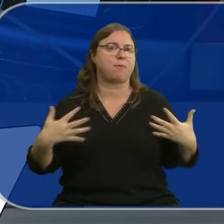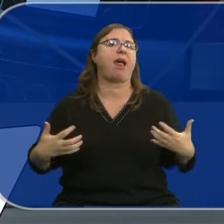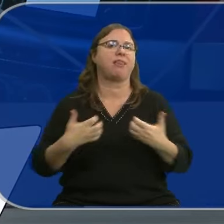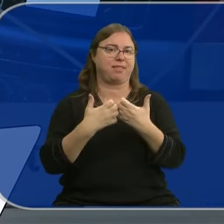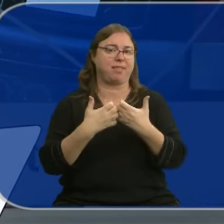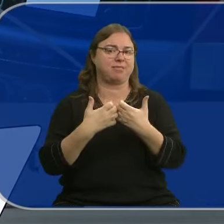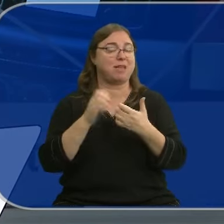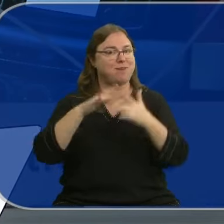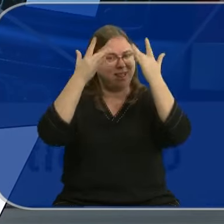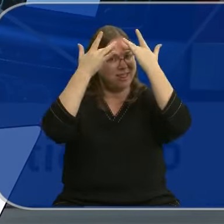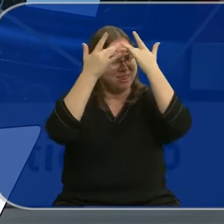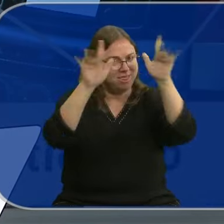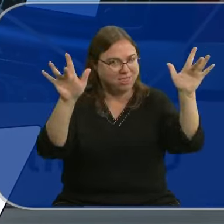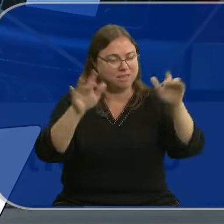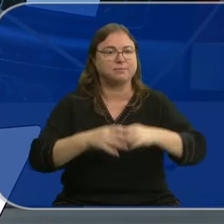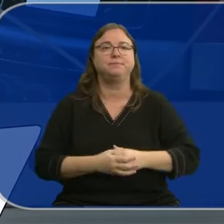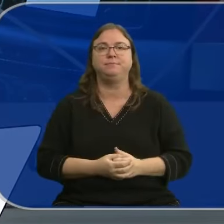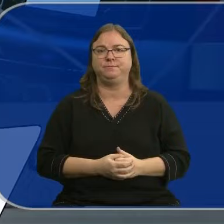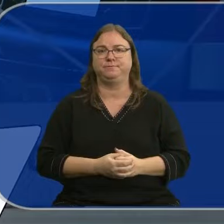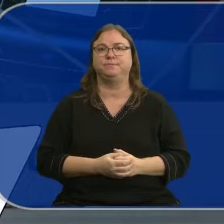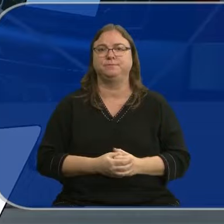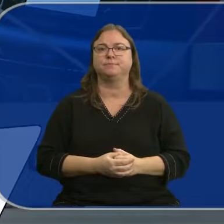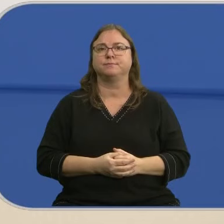carretera para sensibilizar a los infractores.